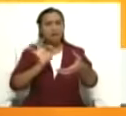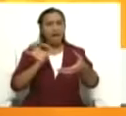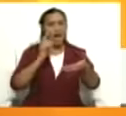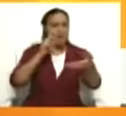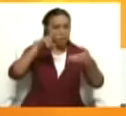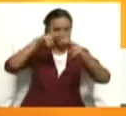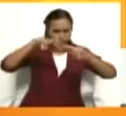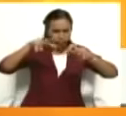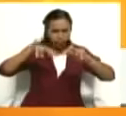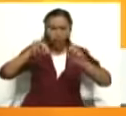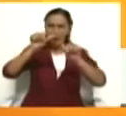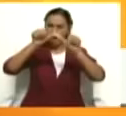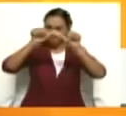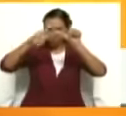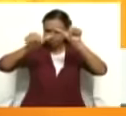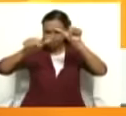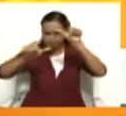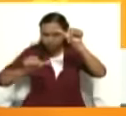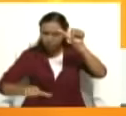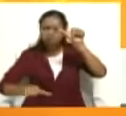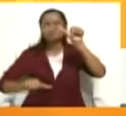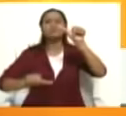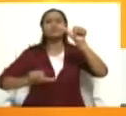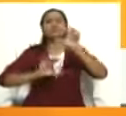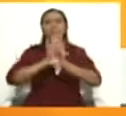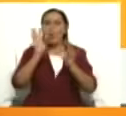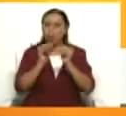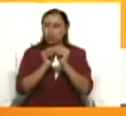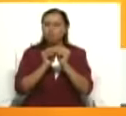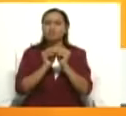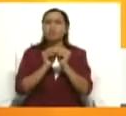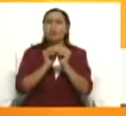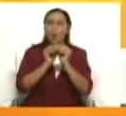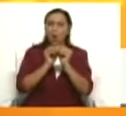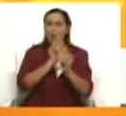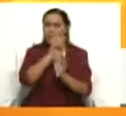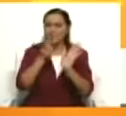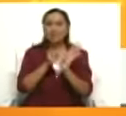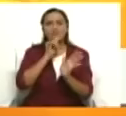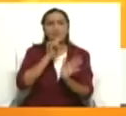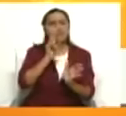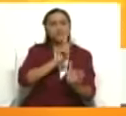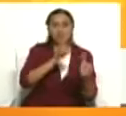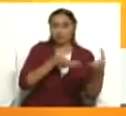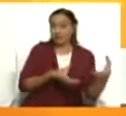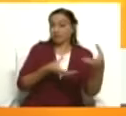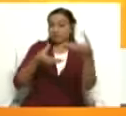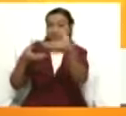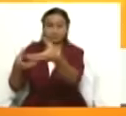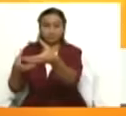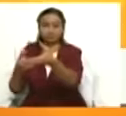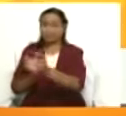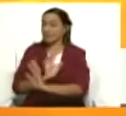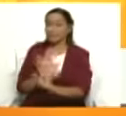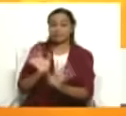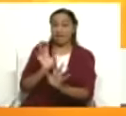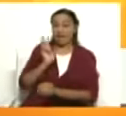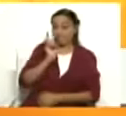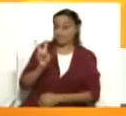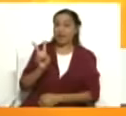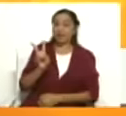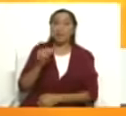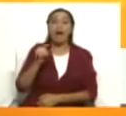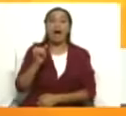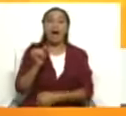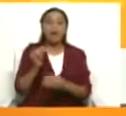al no analizar completamente la información presentada por Venezuela. Ya allí vemos que estamos acumulando